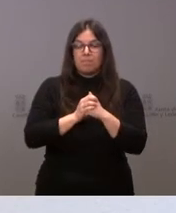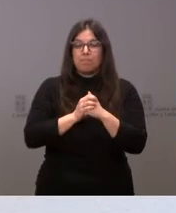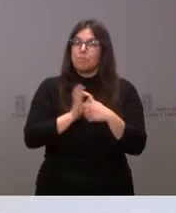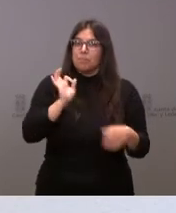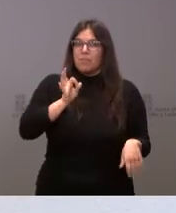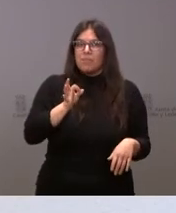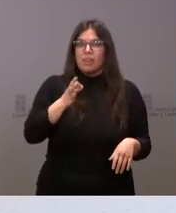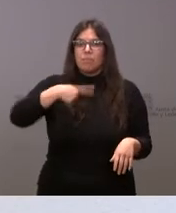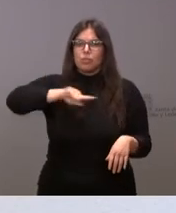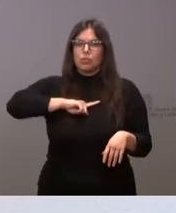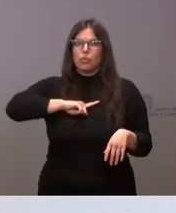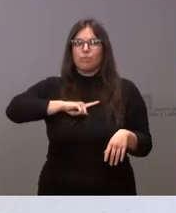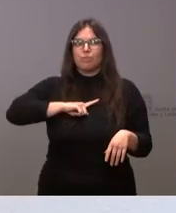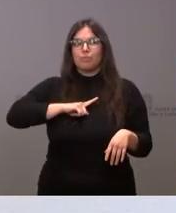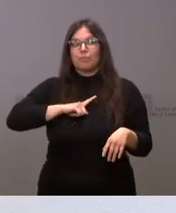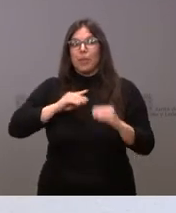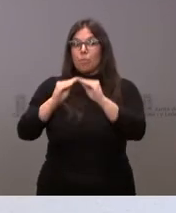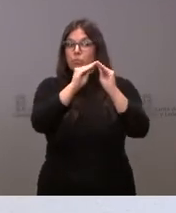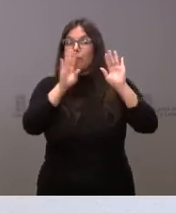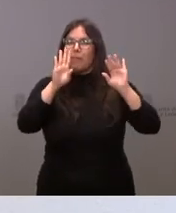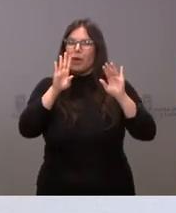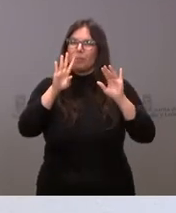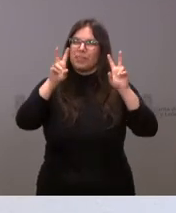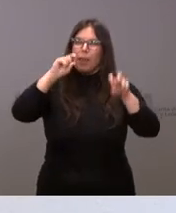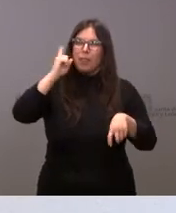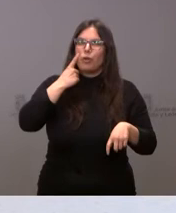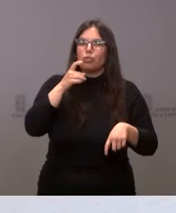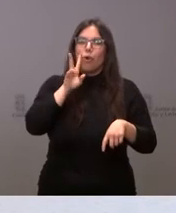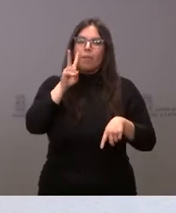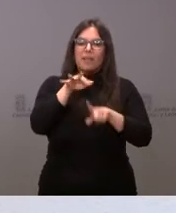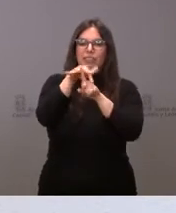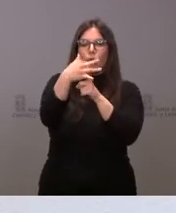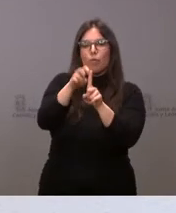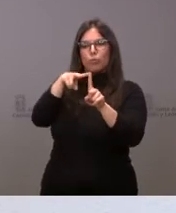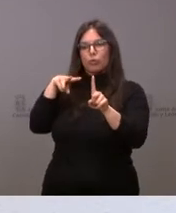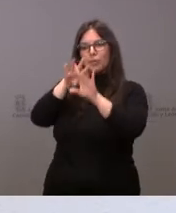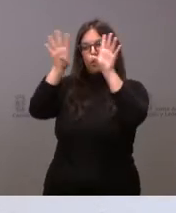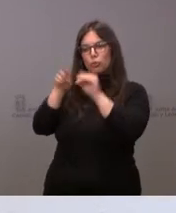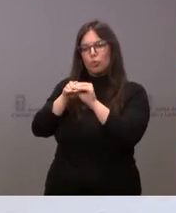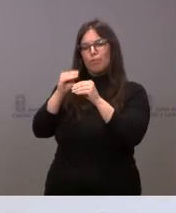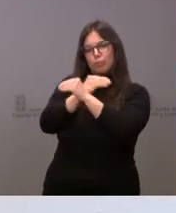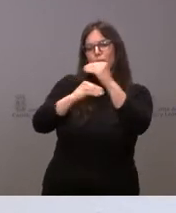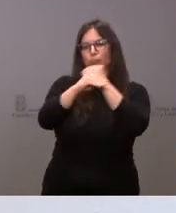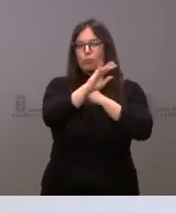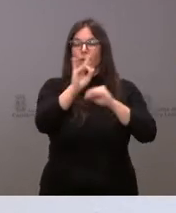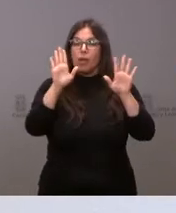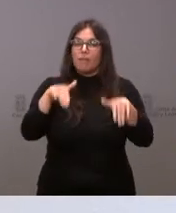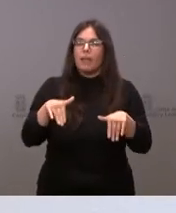diferíamos en el diagnóstico y en las conclusiones, pero sí que hemos llegado a una